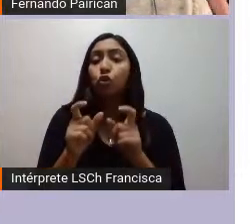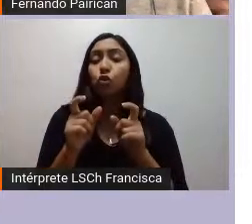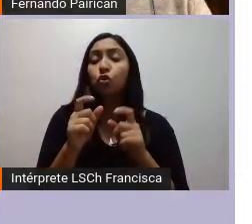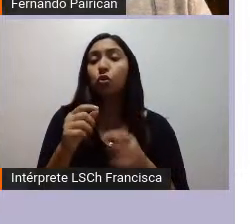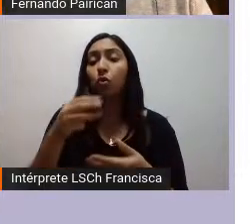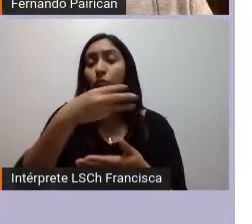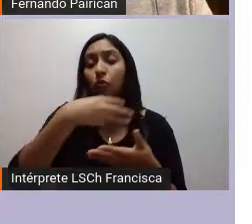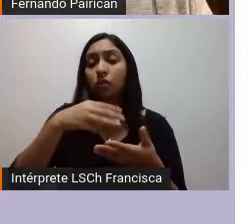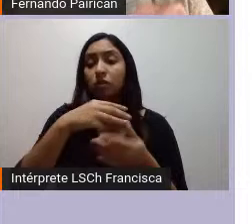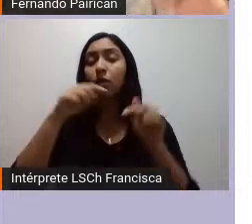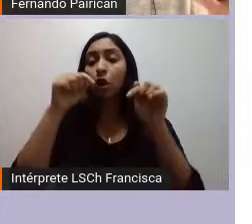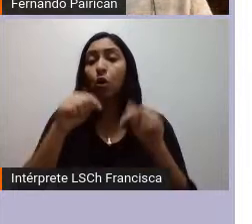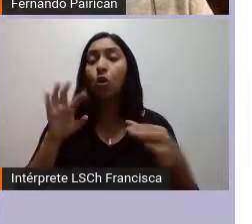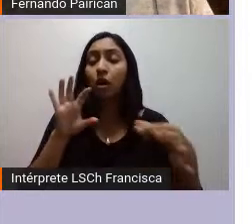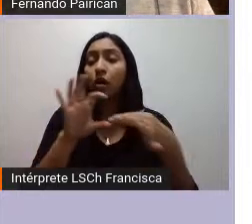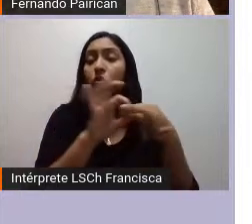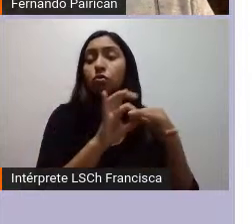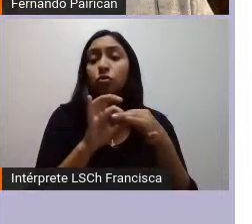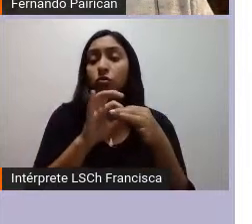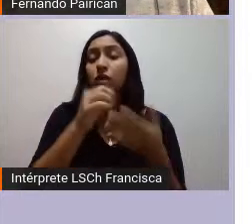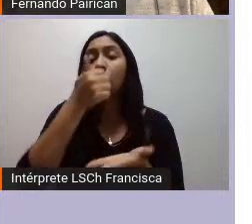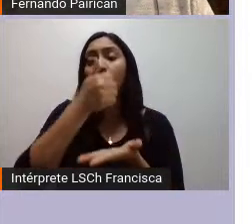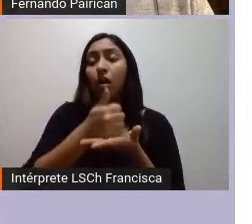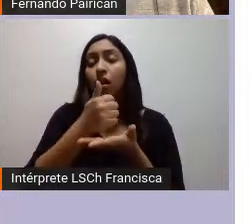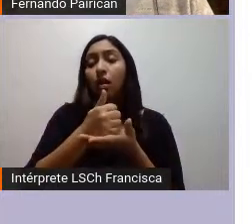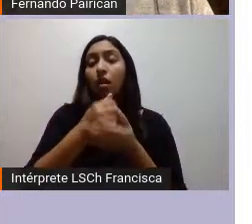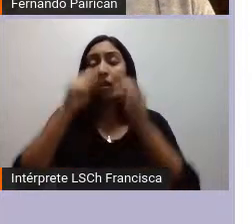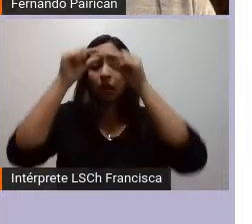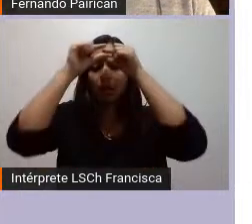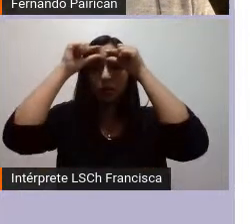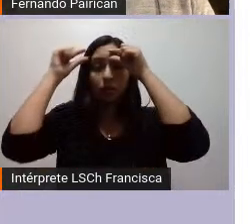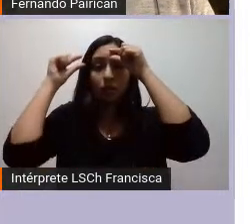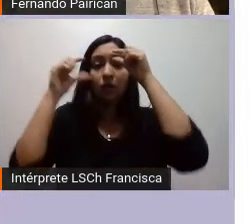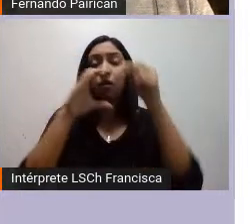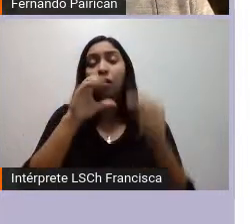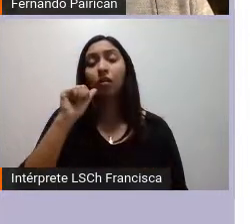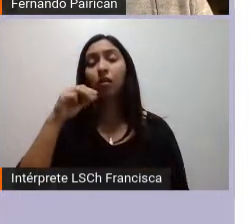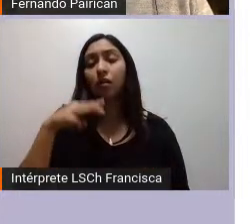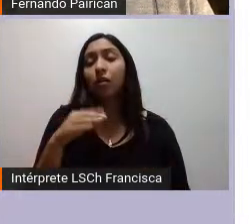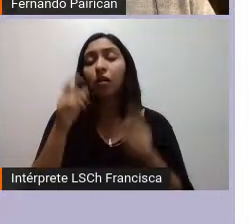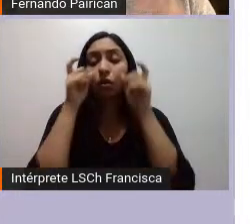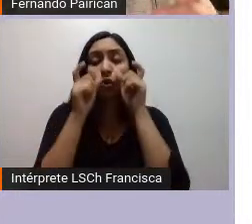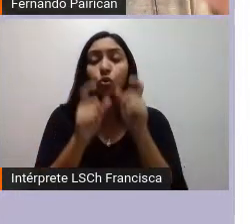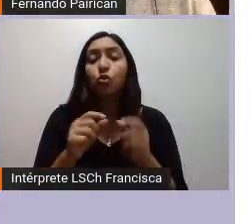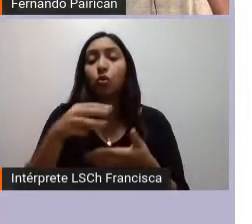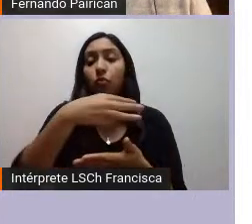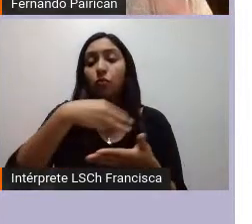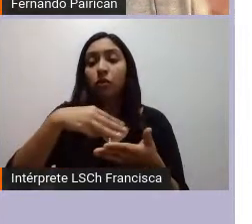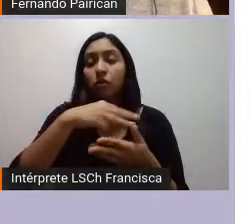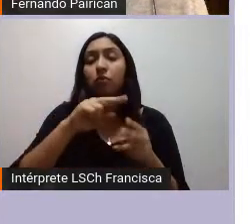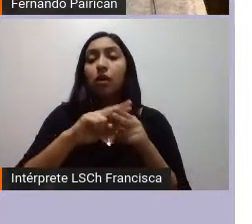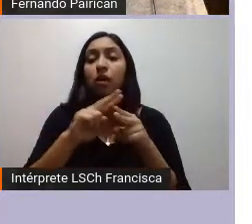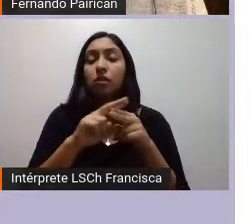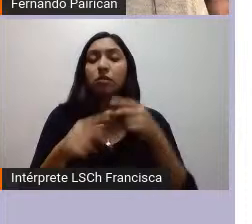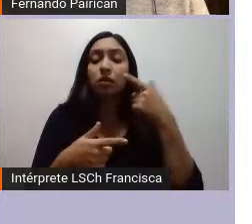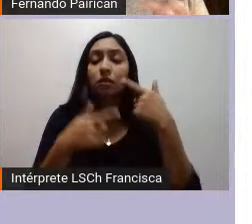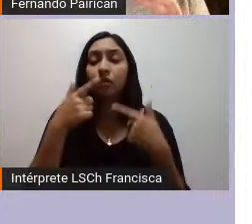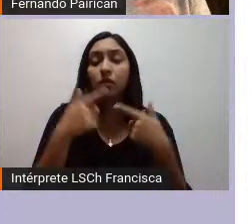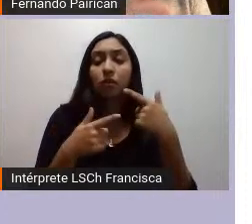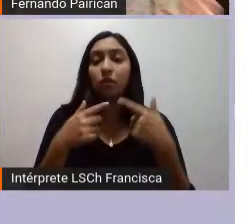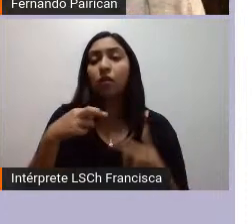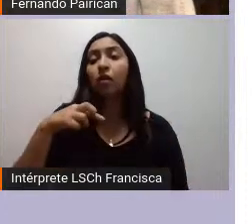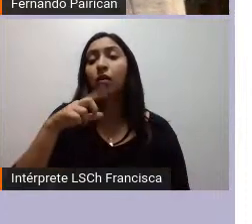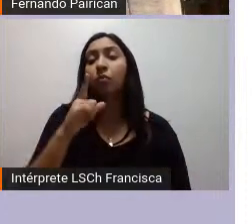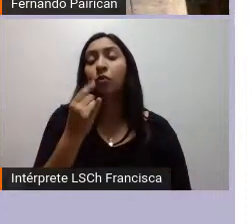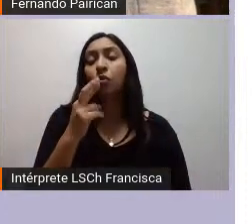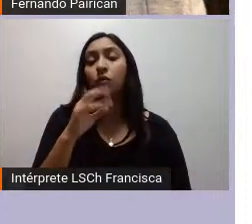día están asociados los alcaldes mapuche en Ancam y desde el control municipal hacer políticas pluriculturales y plurinacionales porque